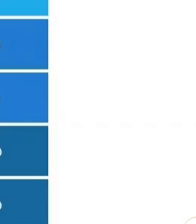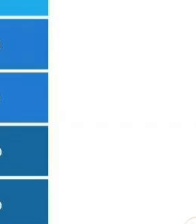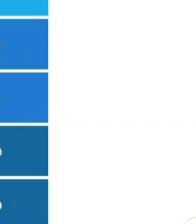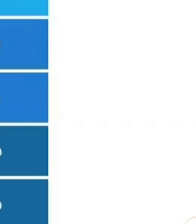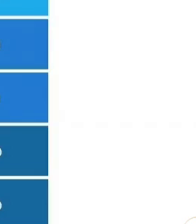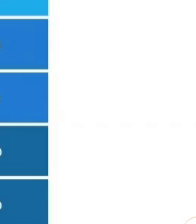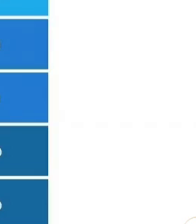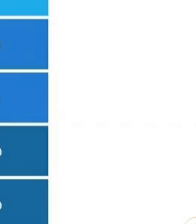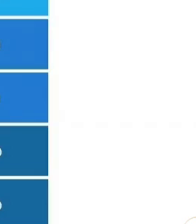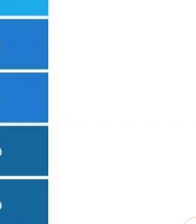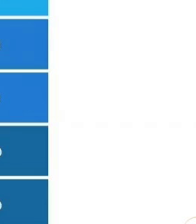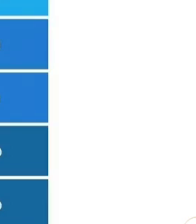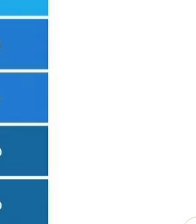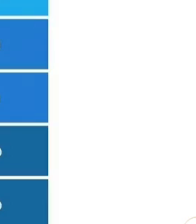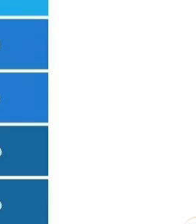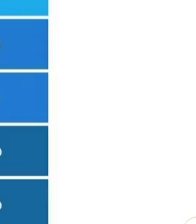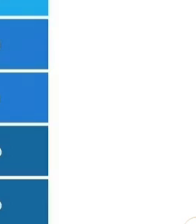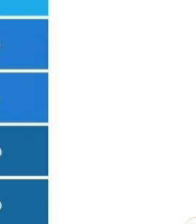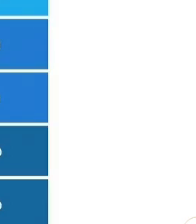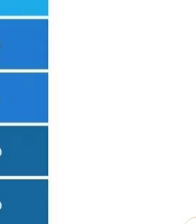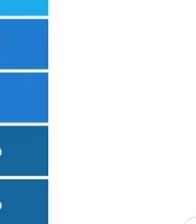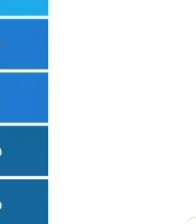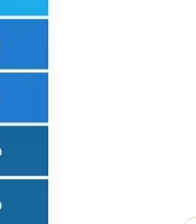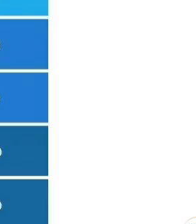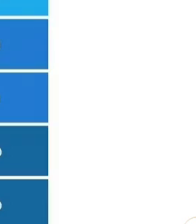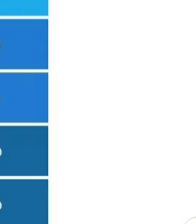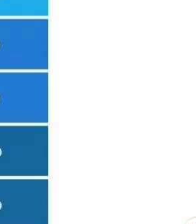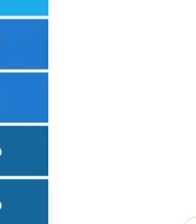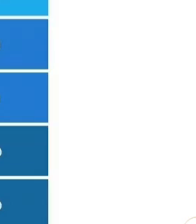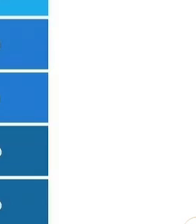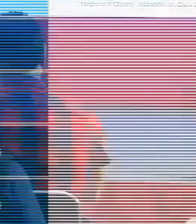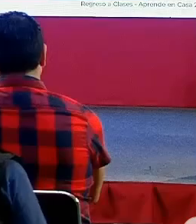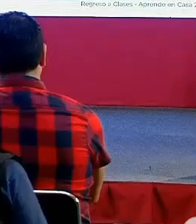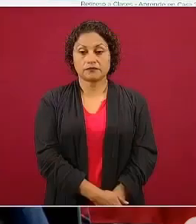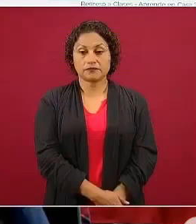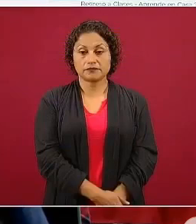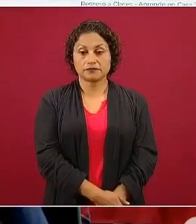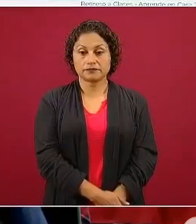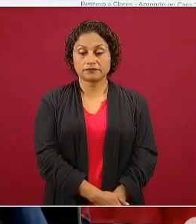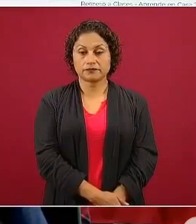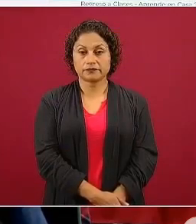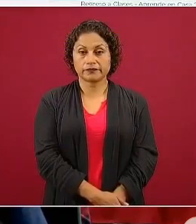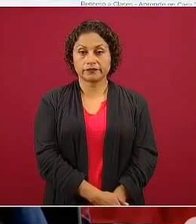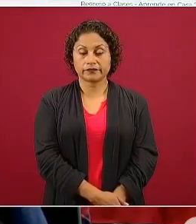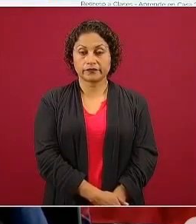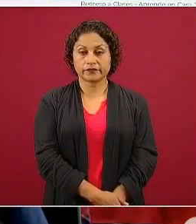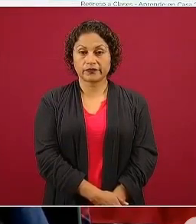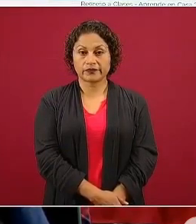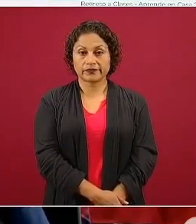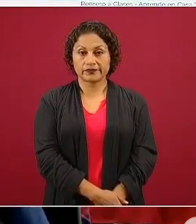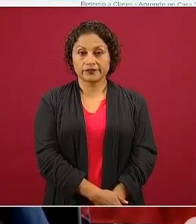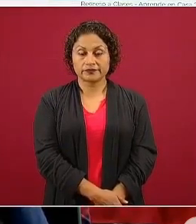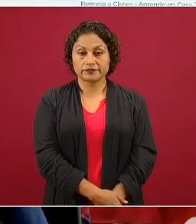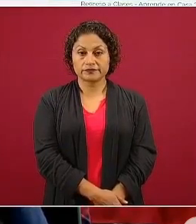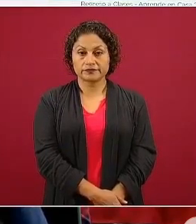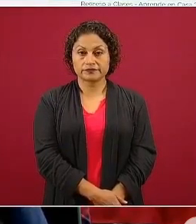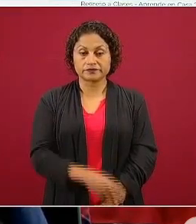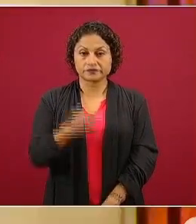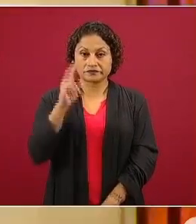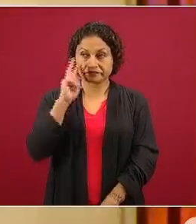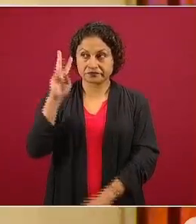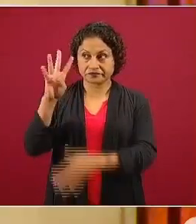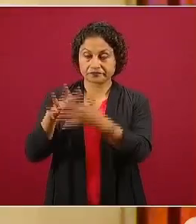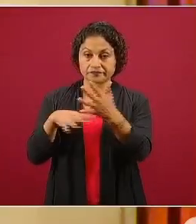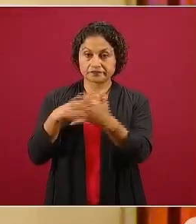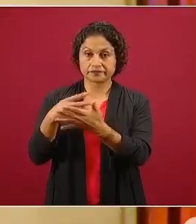está tomando el último tramo de primero de primaria, de 11 a 11.30, y juntos van a ver el mismo